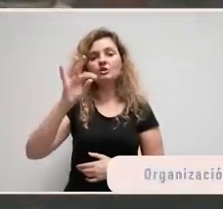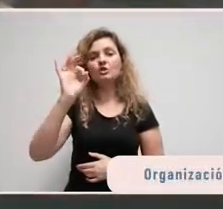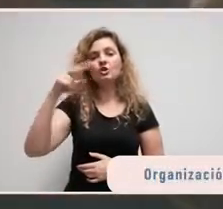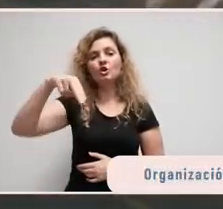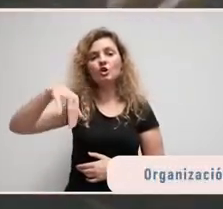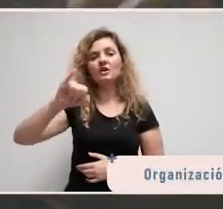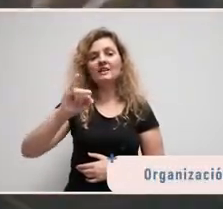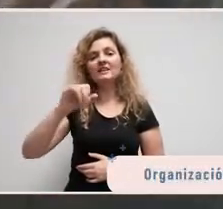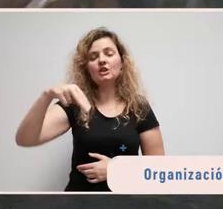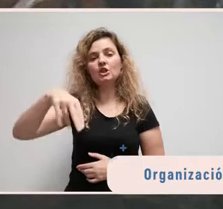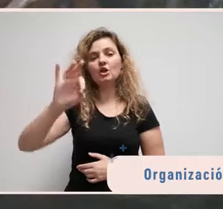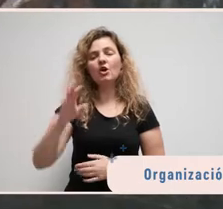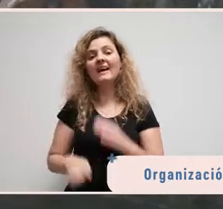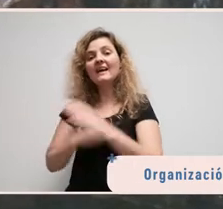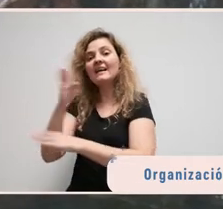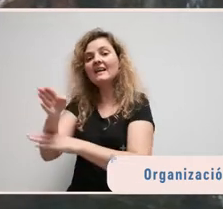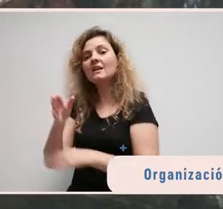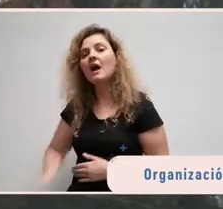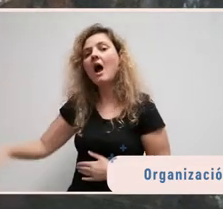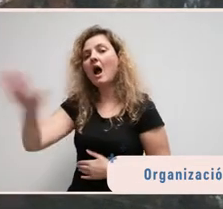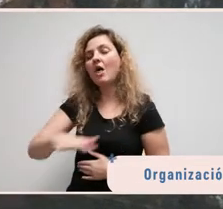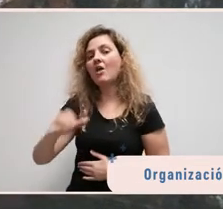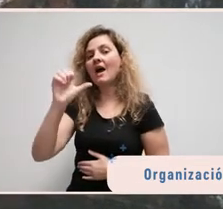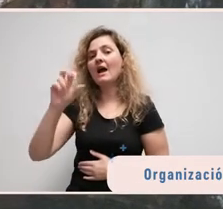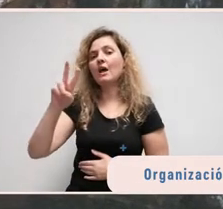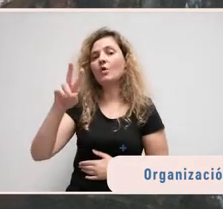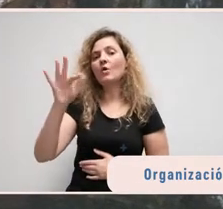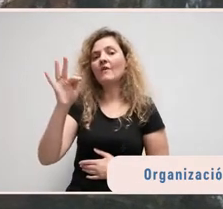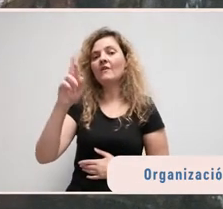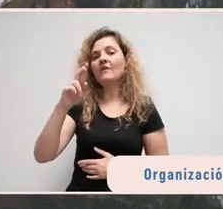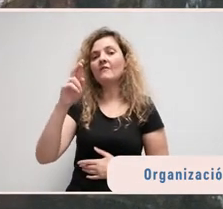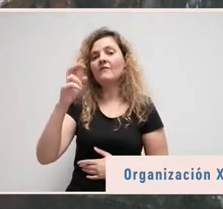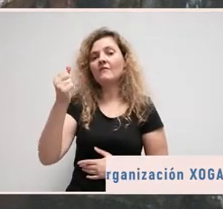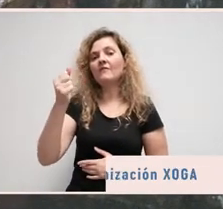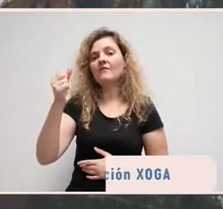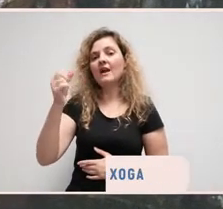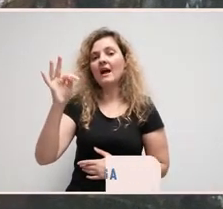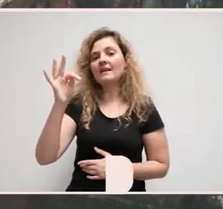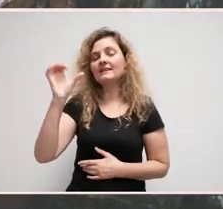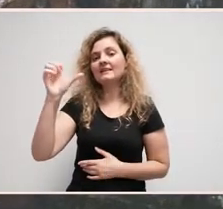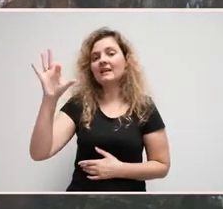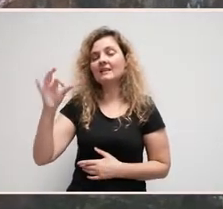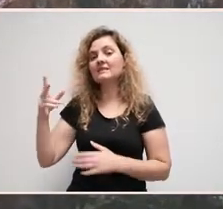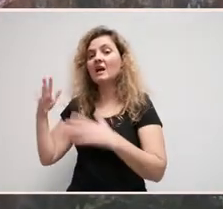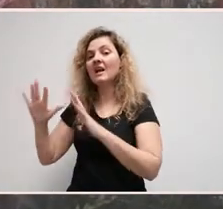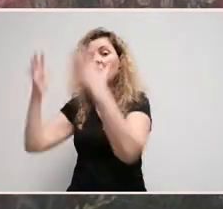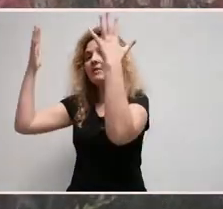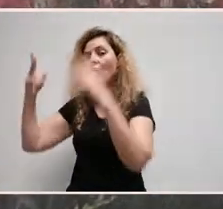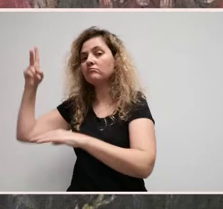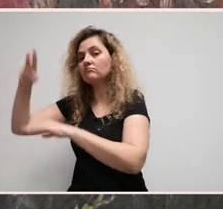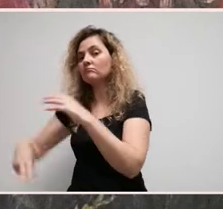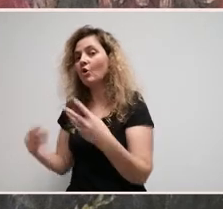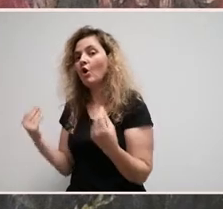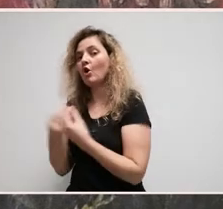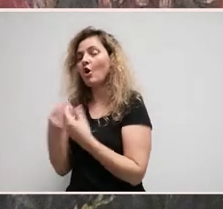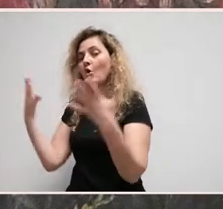á región do Éufrates a sufocar unha rebelión á fronte de nove mil soldados. Os cales tiñan que